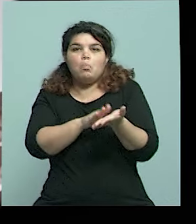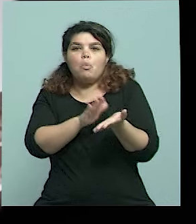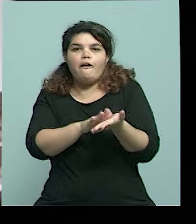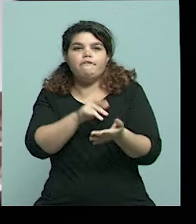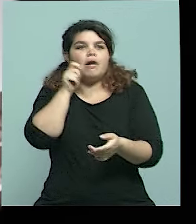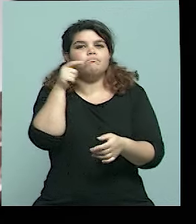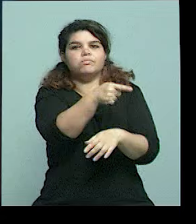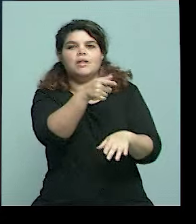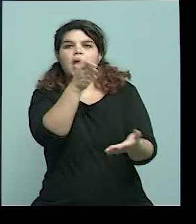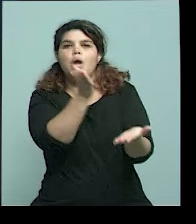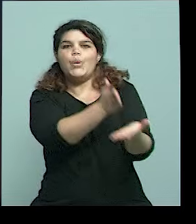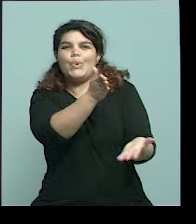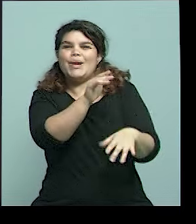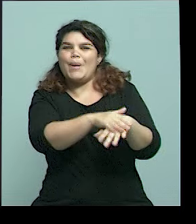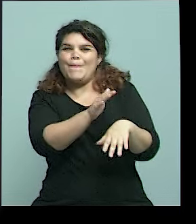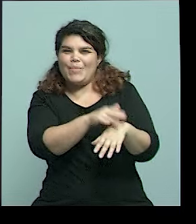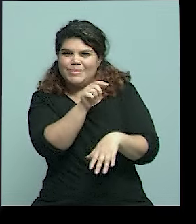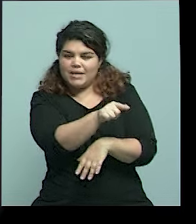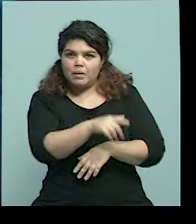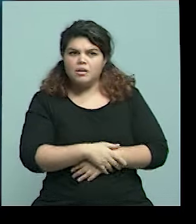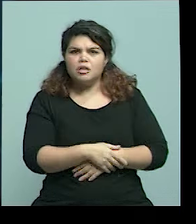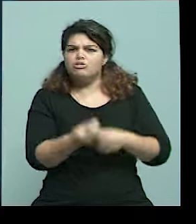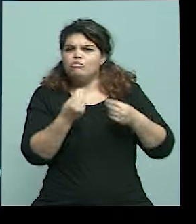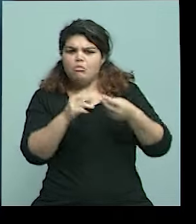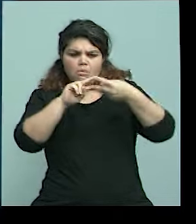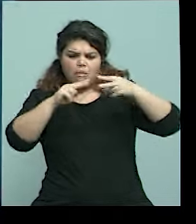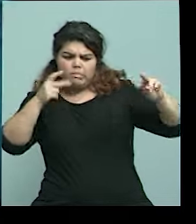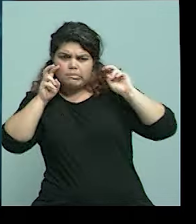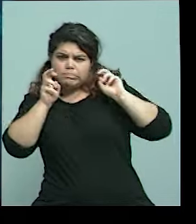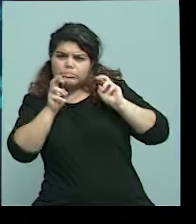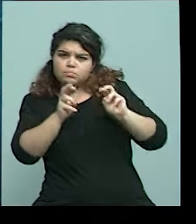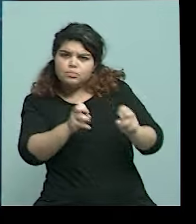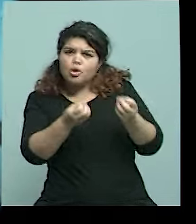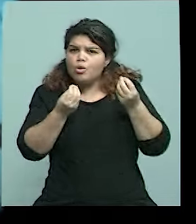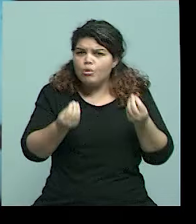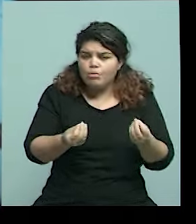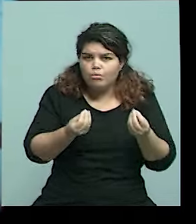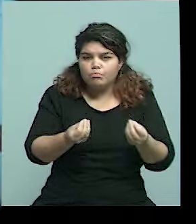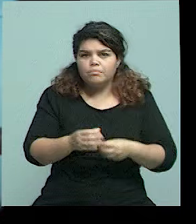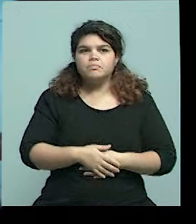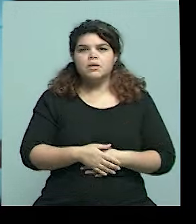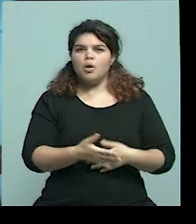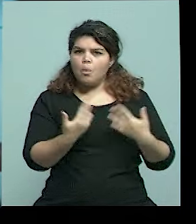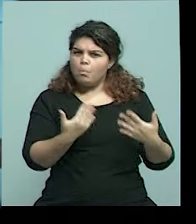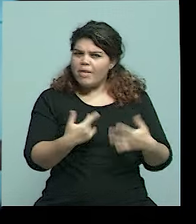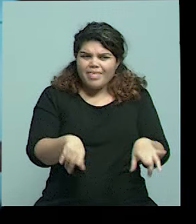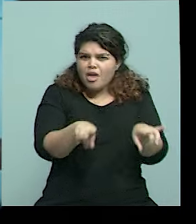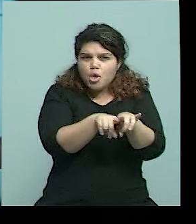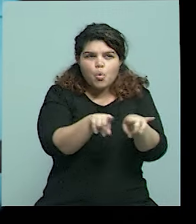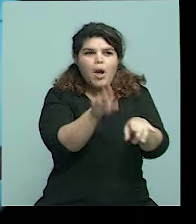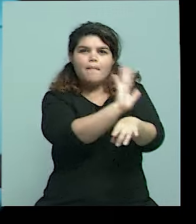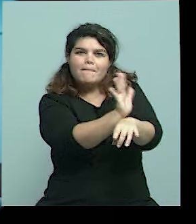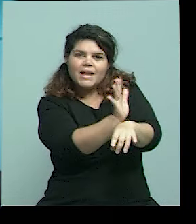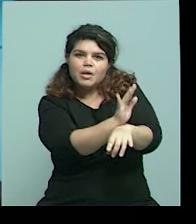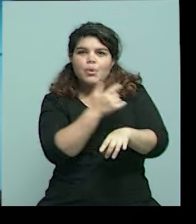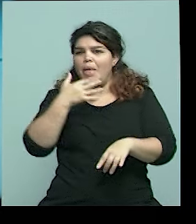criminal. ¿Cómo se hace un estudio genético forense? ¿Son efectivas las técnicas forenses como aparece en la ficción?